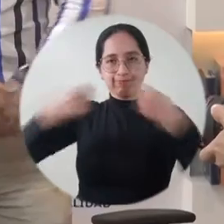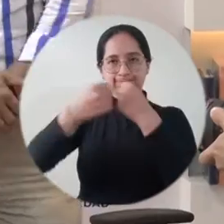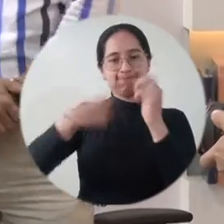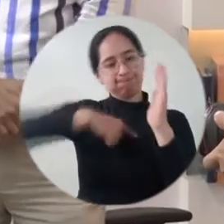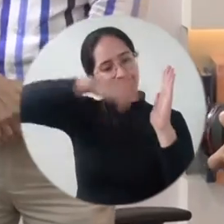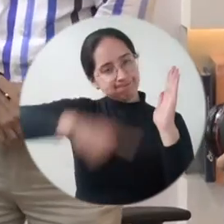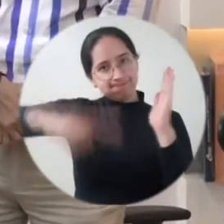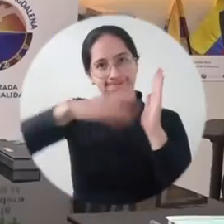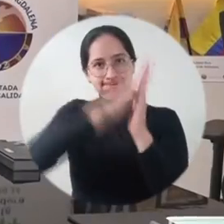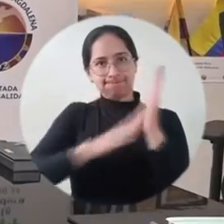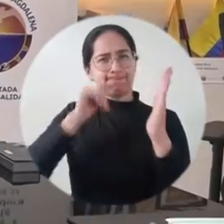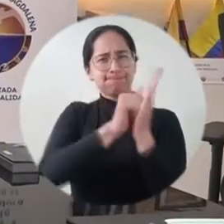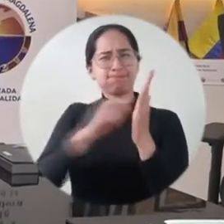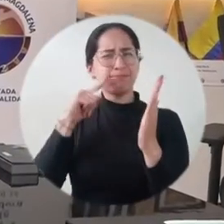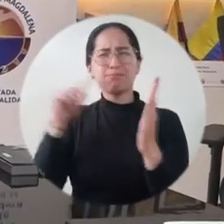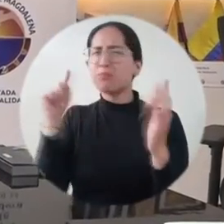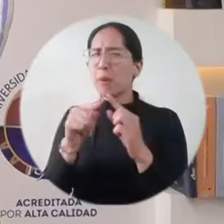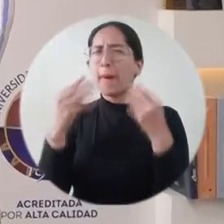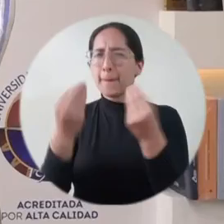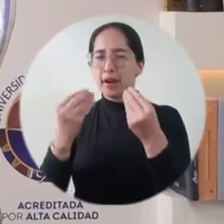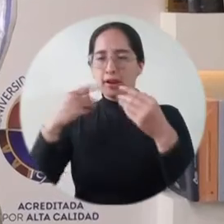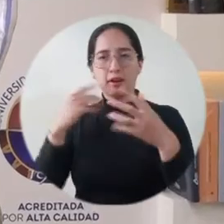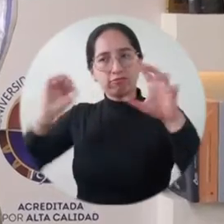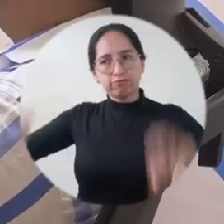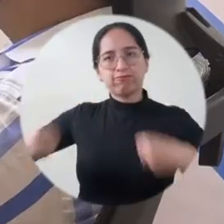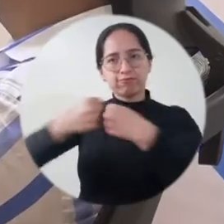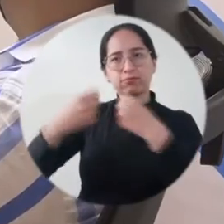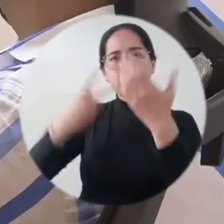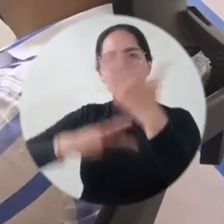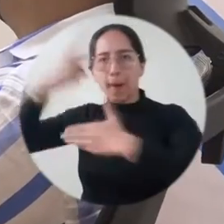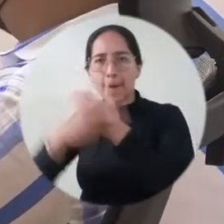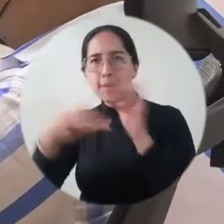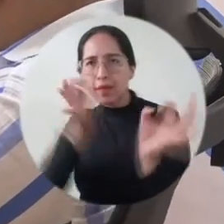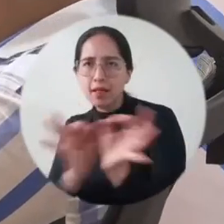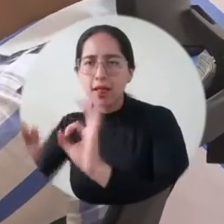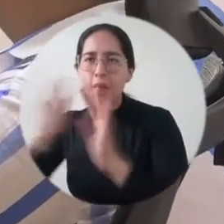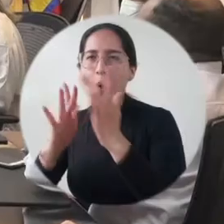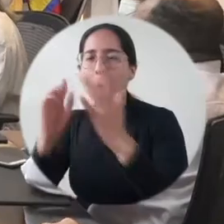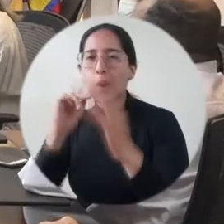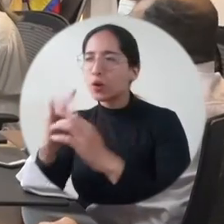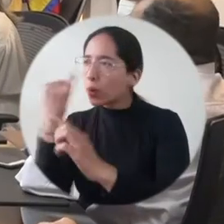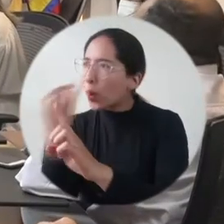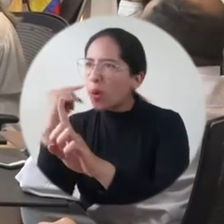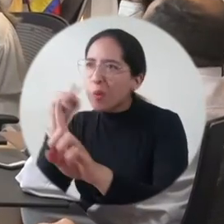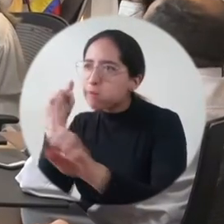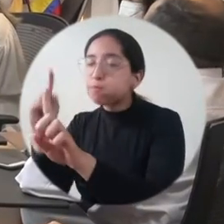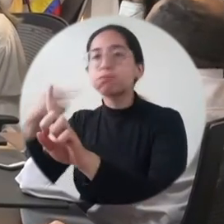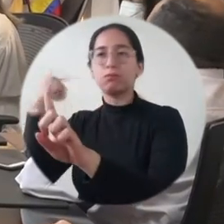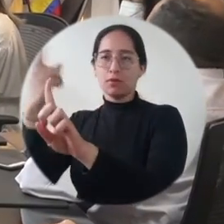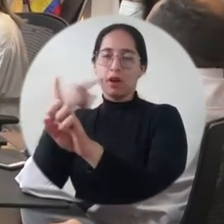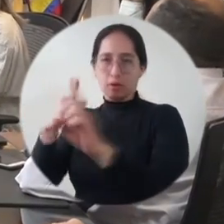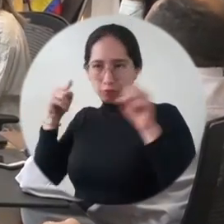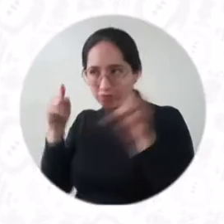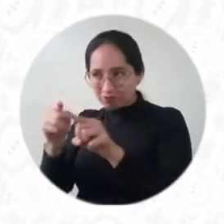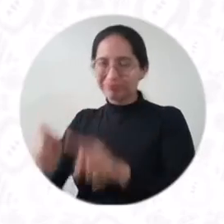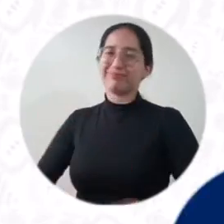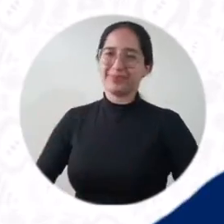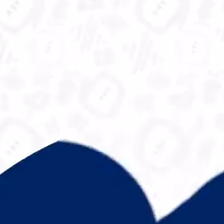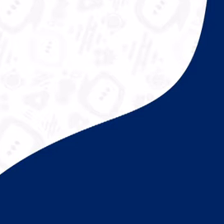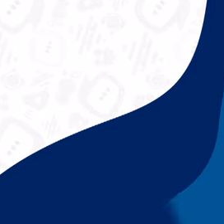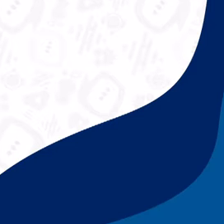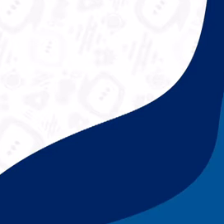Codazzi, suscribieron acta de intención para estrechar lazos de cooperación para trabajar en programas y proyectos en áreas de interés común.